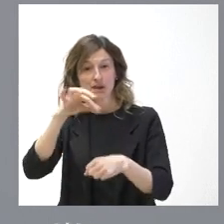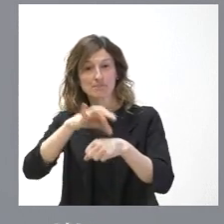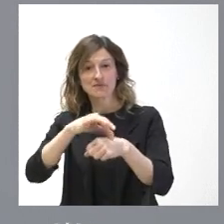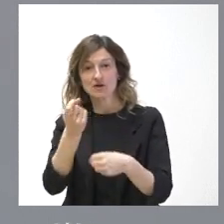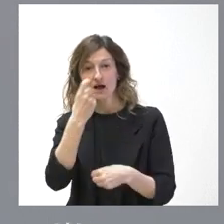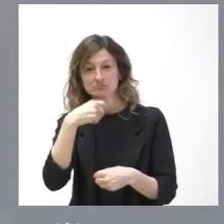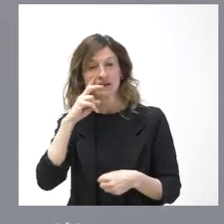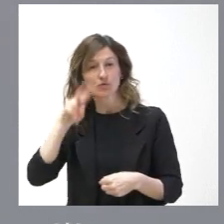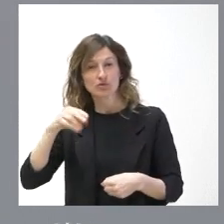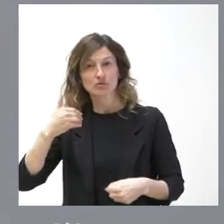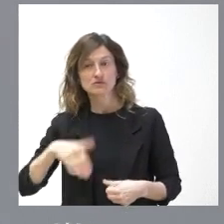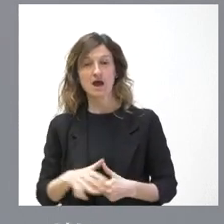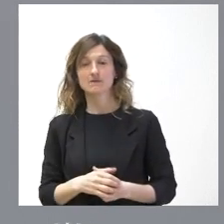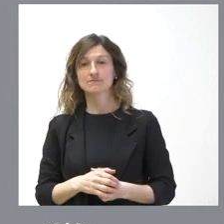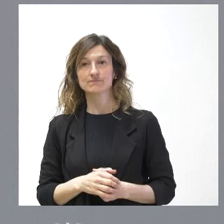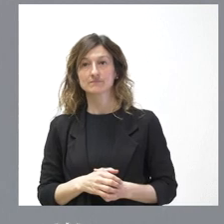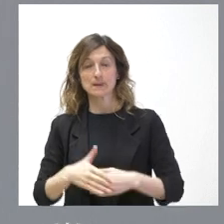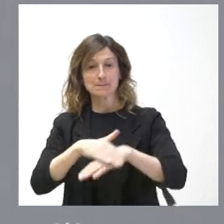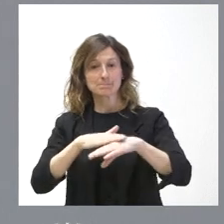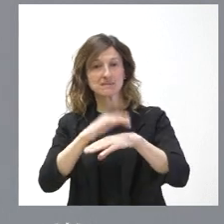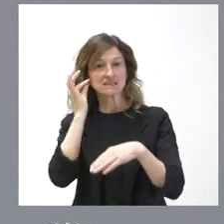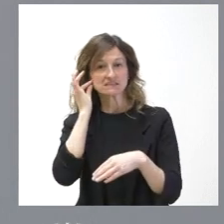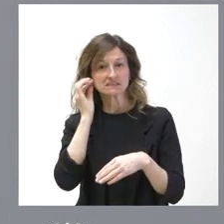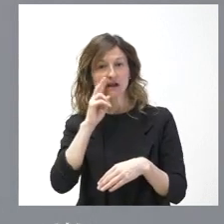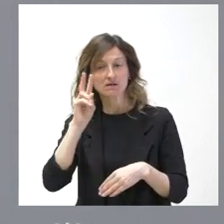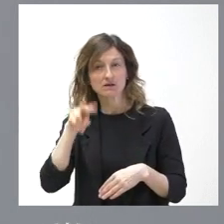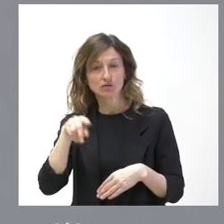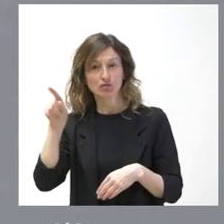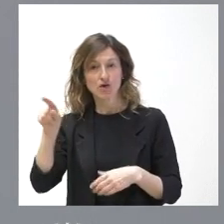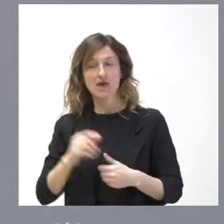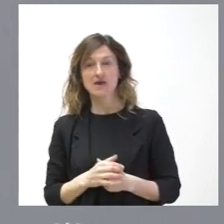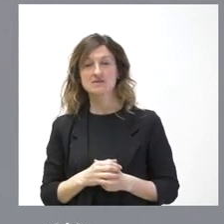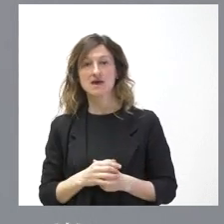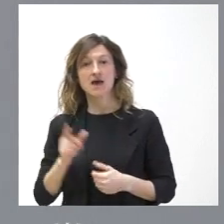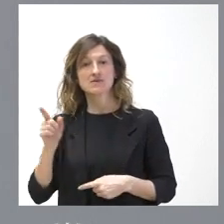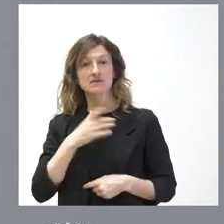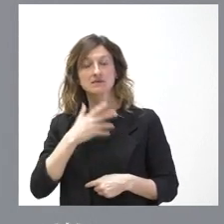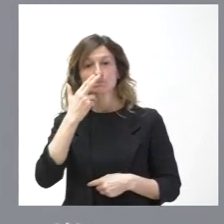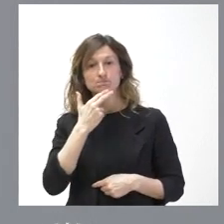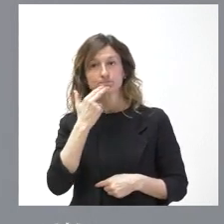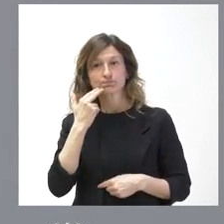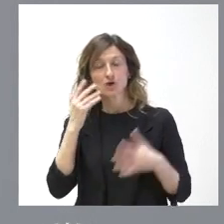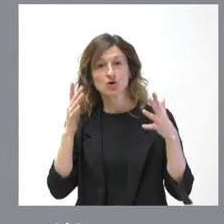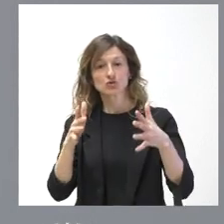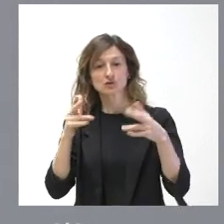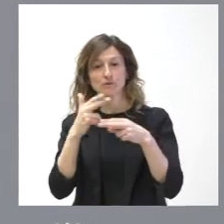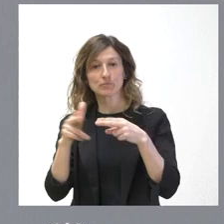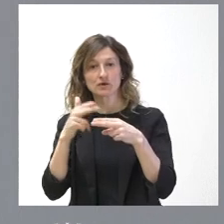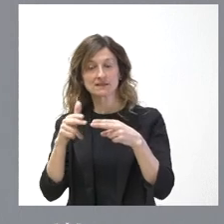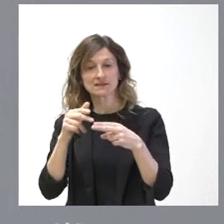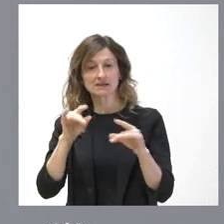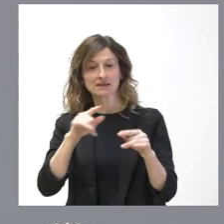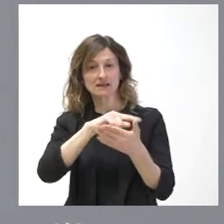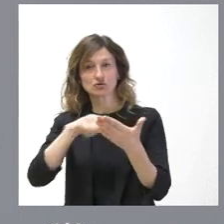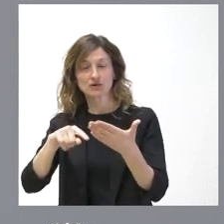reconocido y que además esta ministra lo reconoció y por tanto como ya lo reconoció y se comprometió en un consejo de política interterritorial